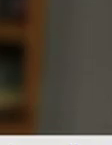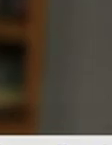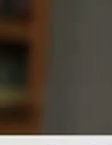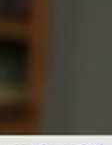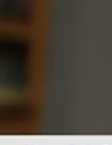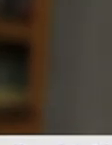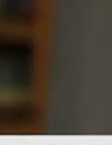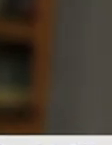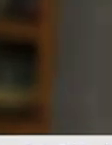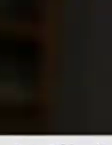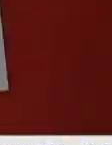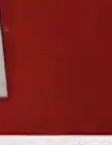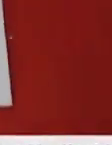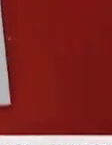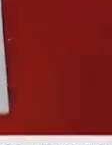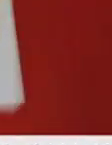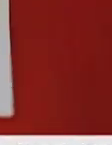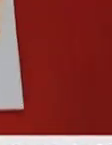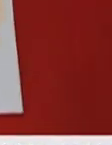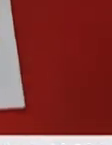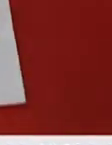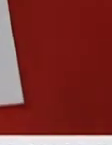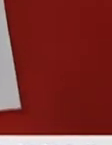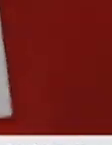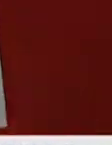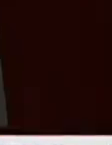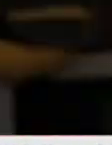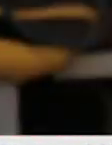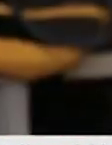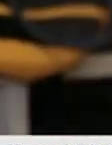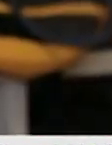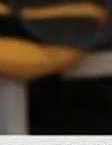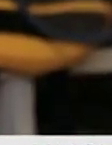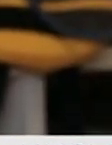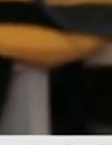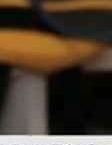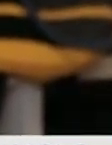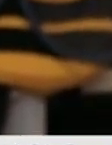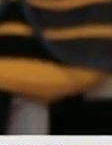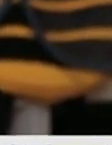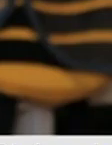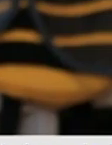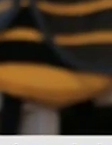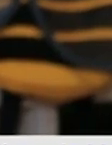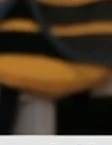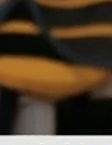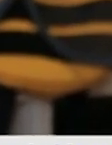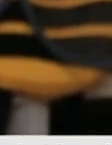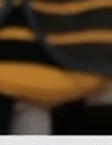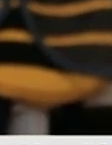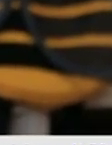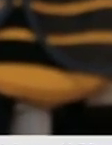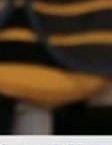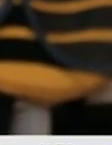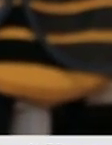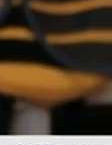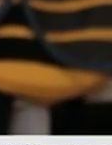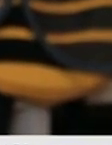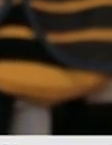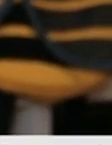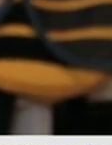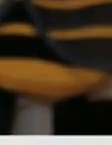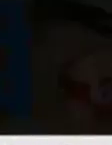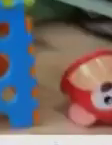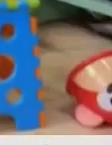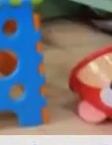fuerte que ya nunca volverá se va a quedar más pequeño de lo que parece